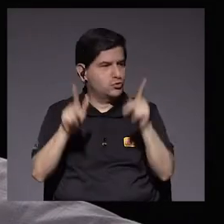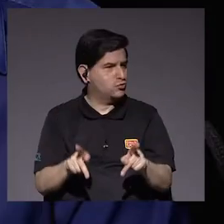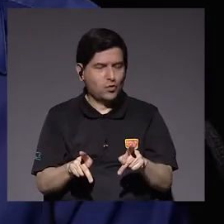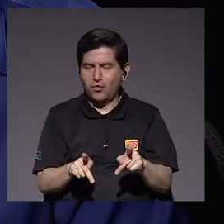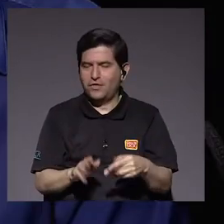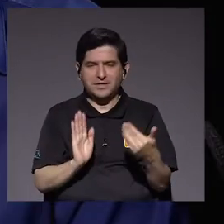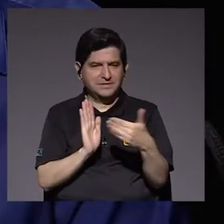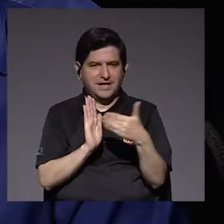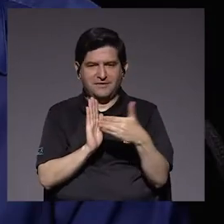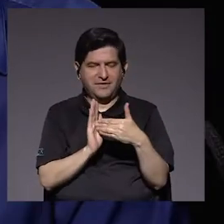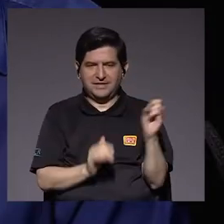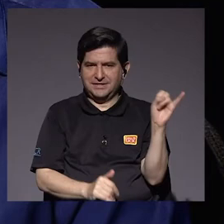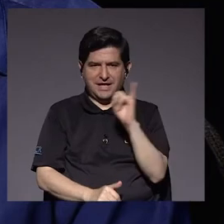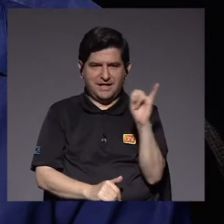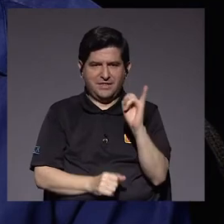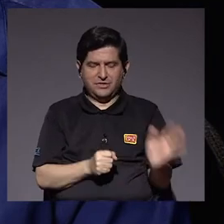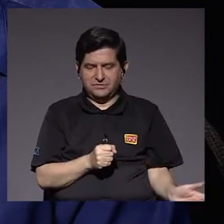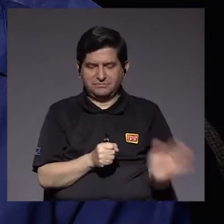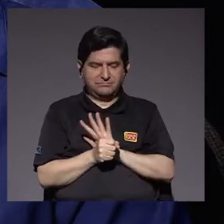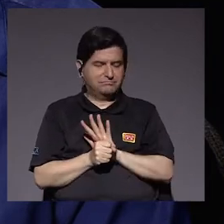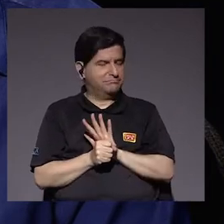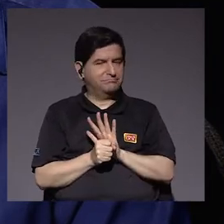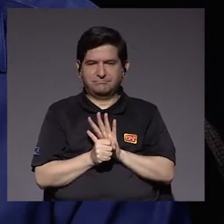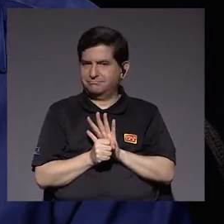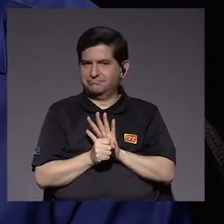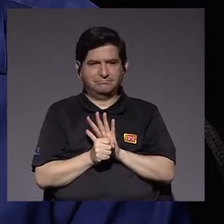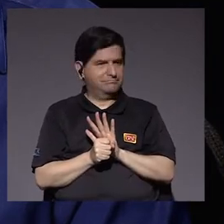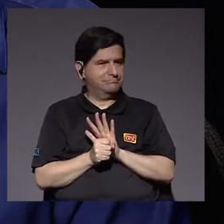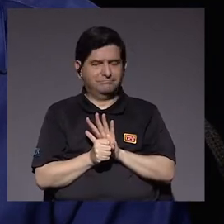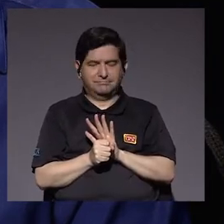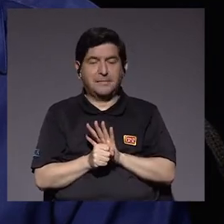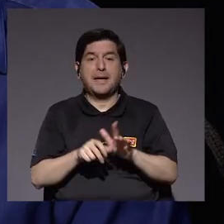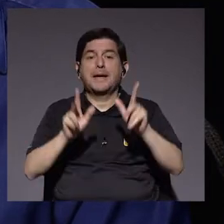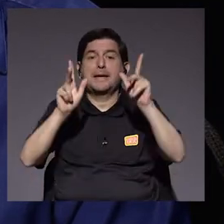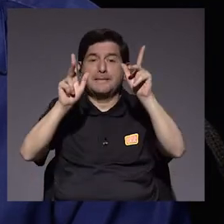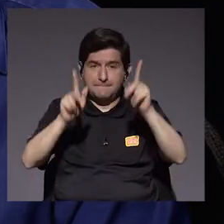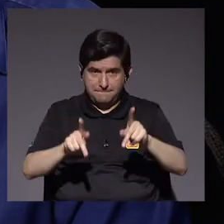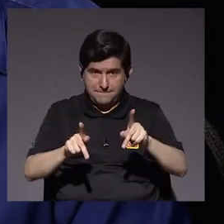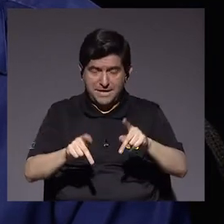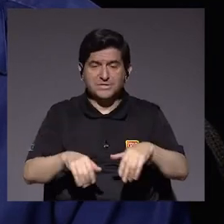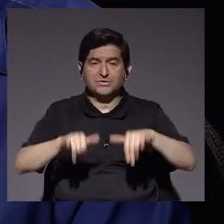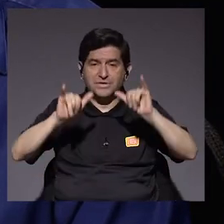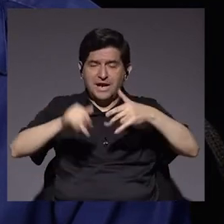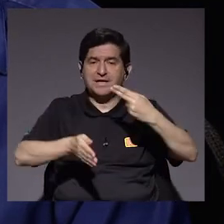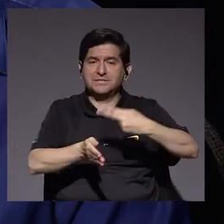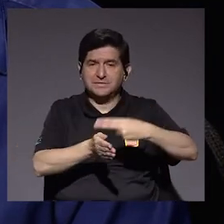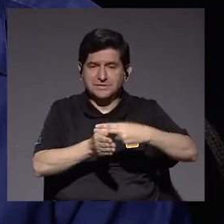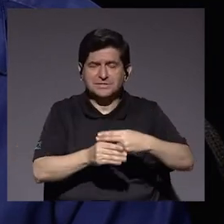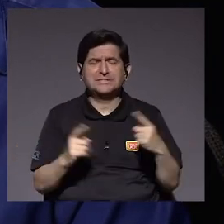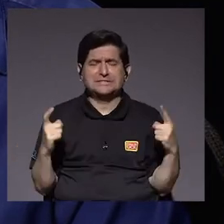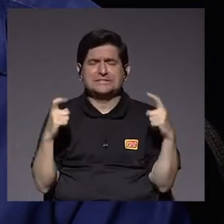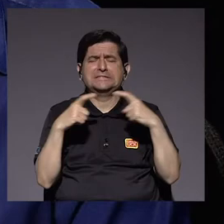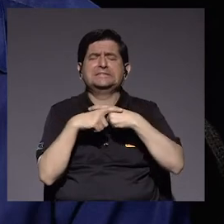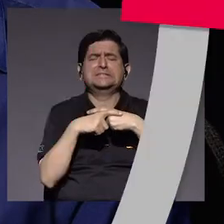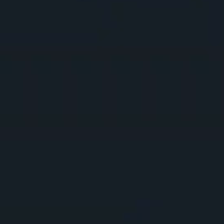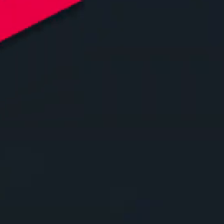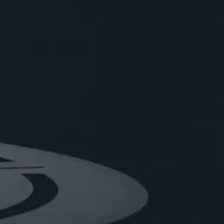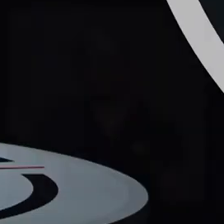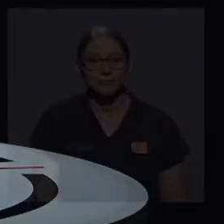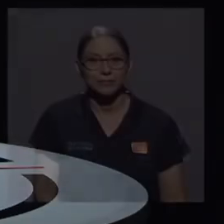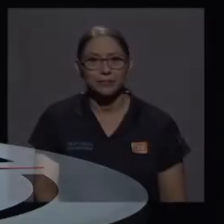pacientes que sufren infección por el coronavirus, sino para aquellos pacientes hospitalizados que están complicados.